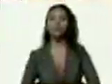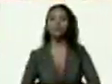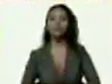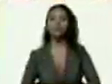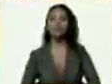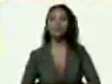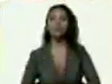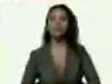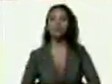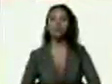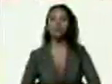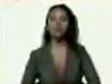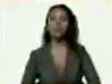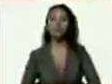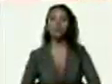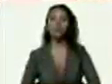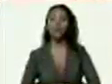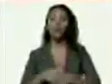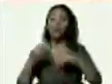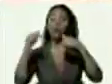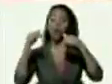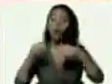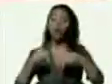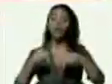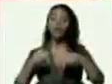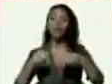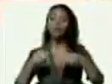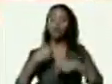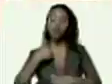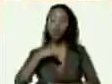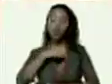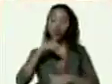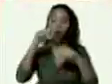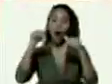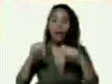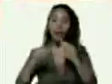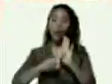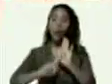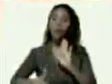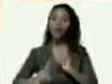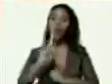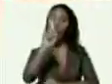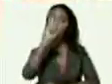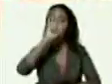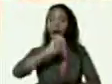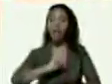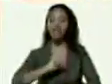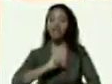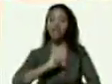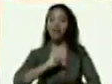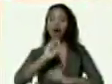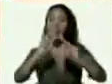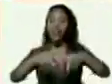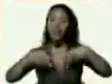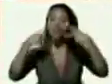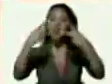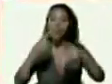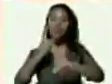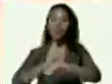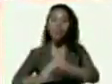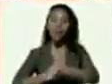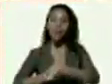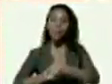hoy estamos cumpliendo un año del nuevo periodo un año